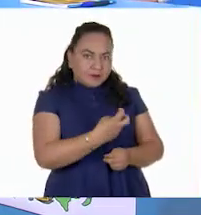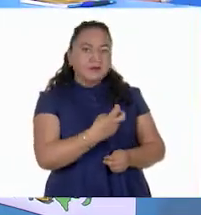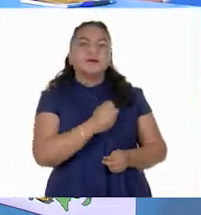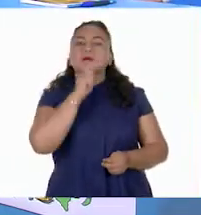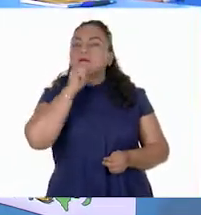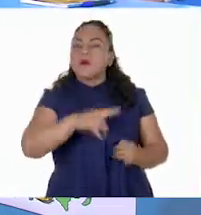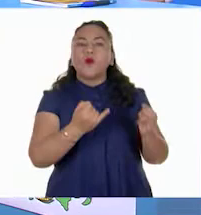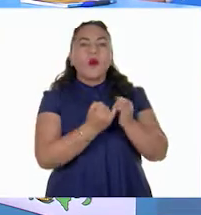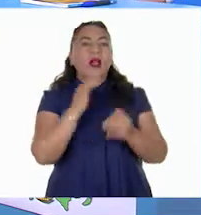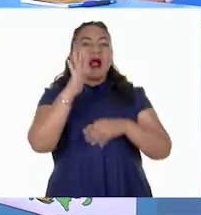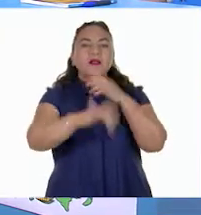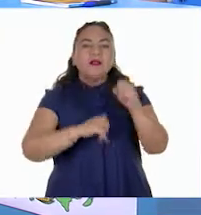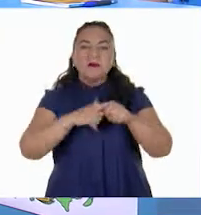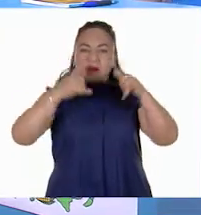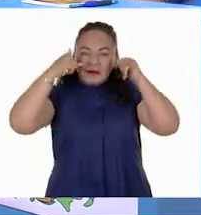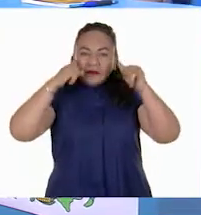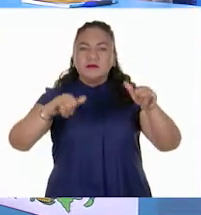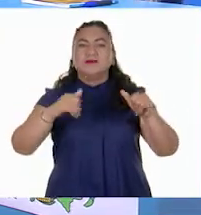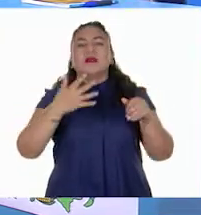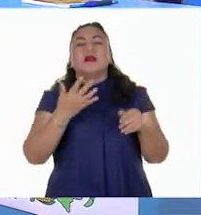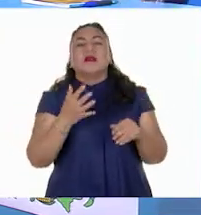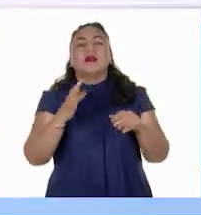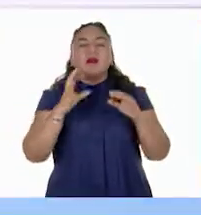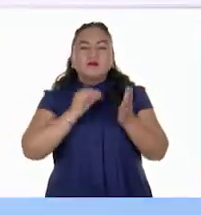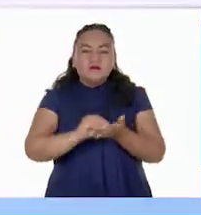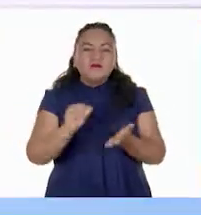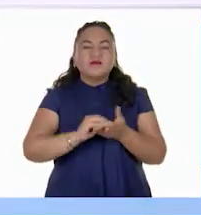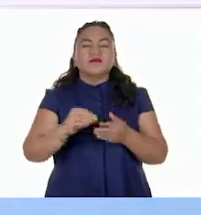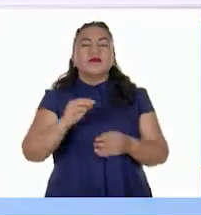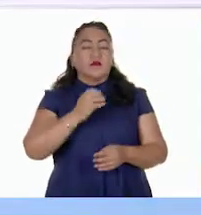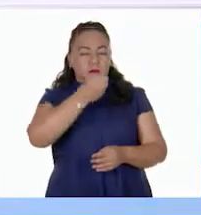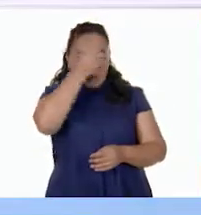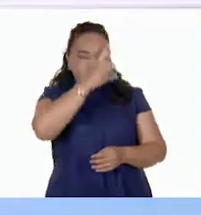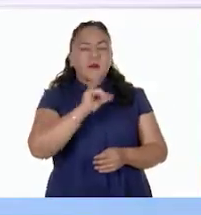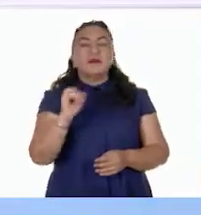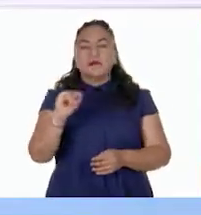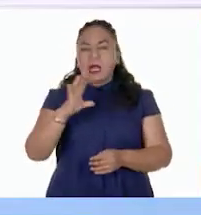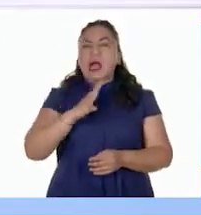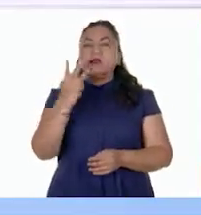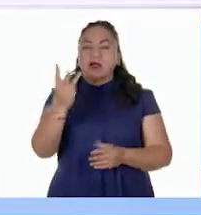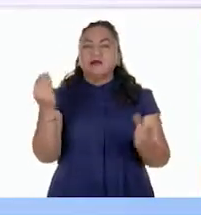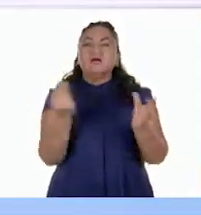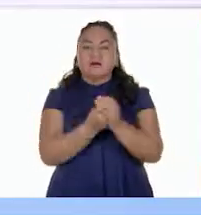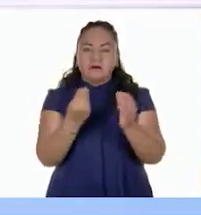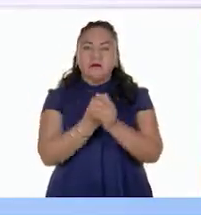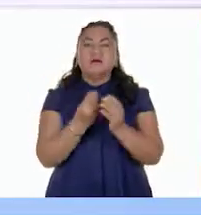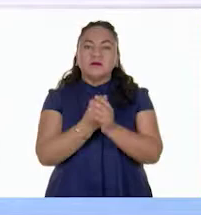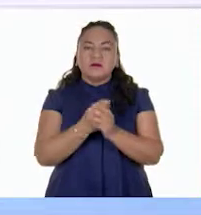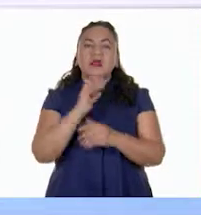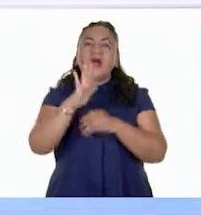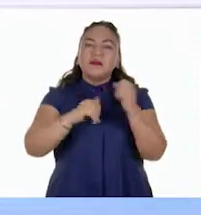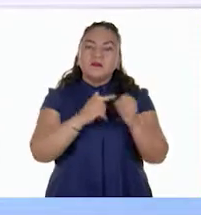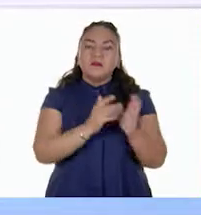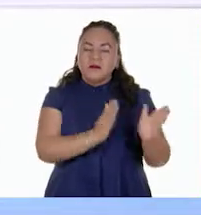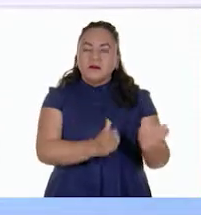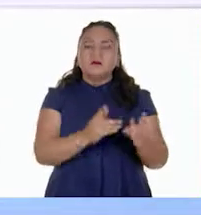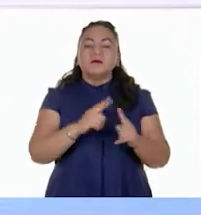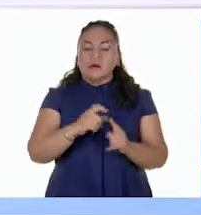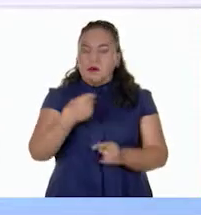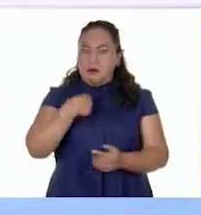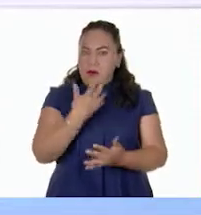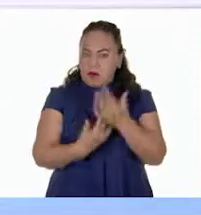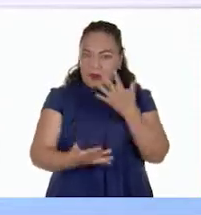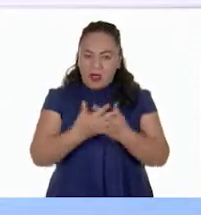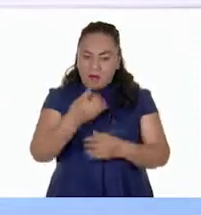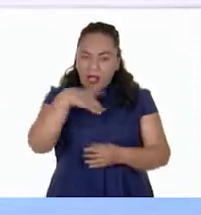lo mismo con la ganadería. No lo olviden. Sí, claro. Hay tres tipos de ganadería, amigos. Acuérdense. De autoconsumo,